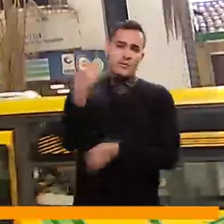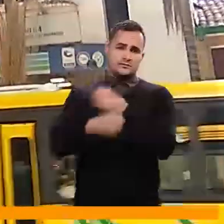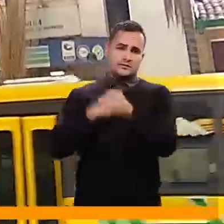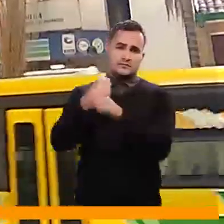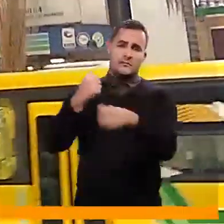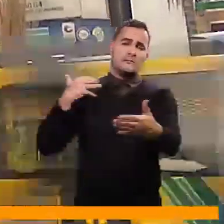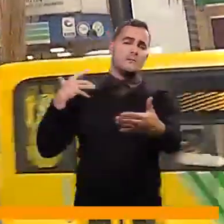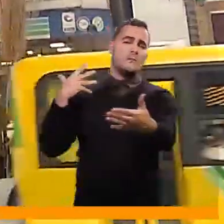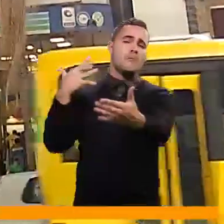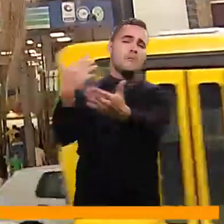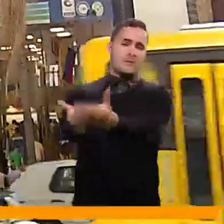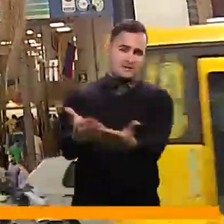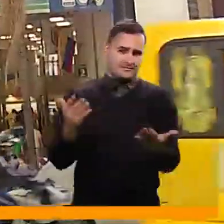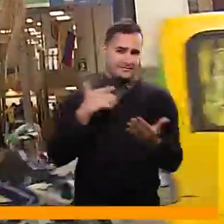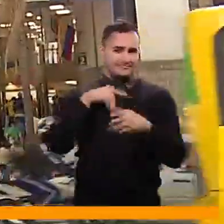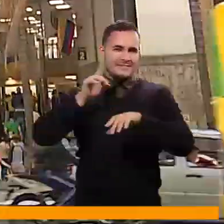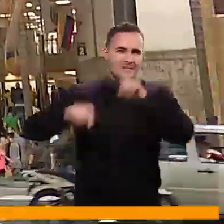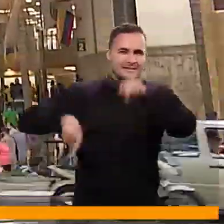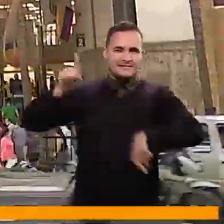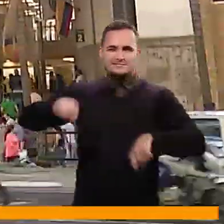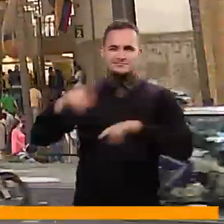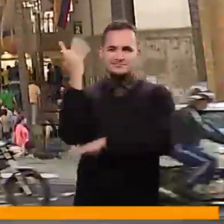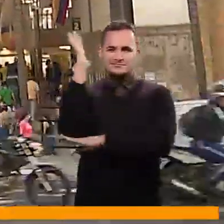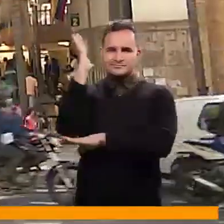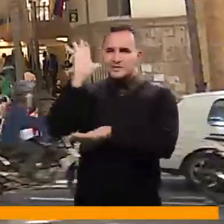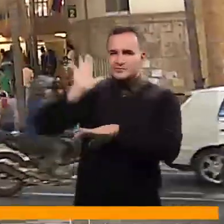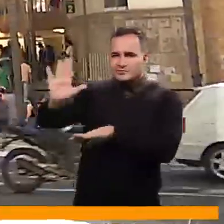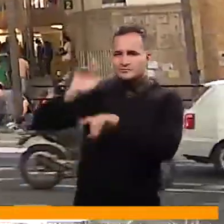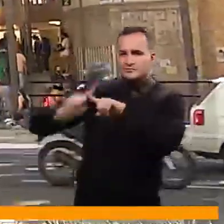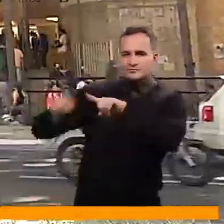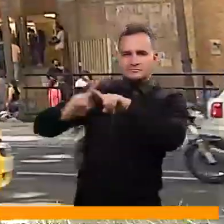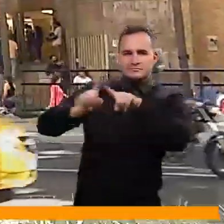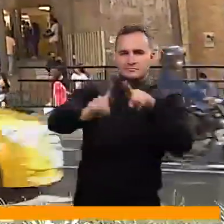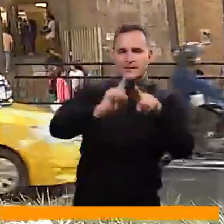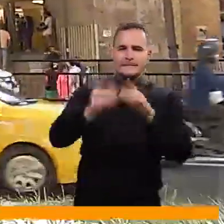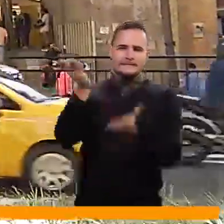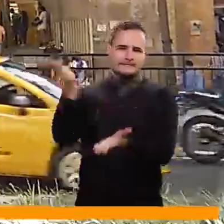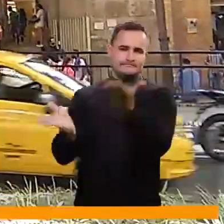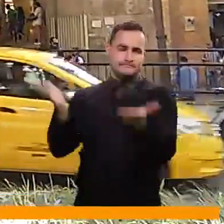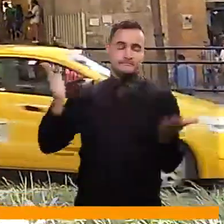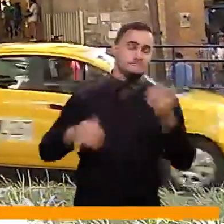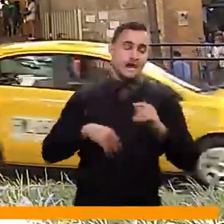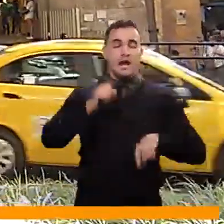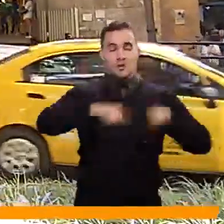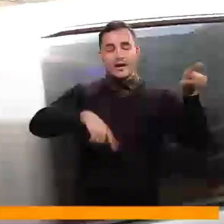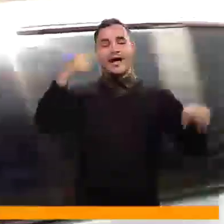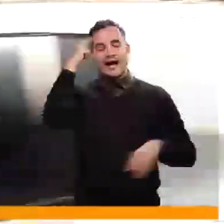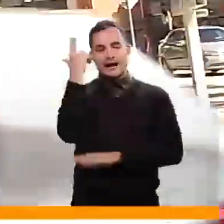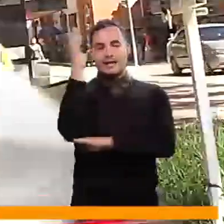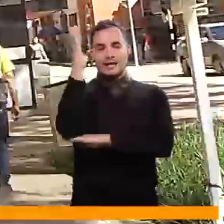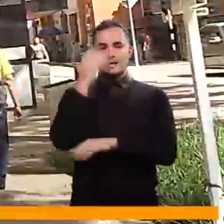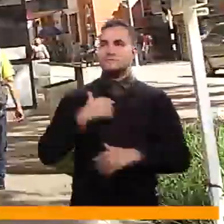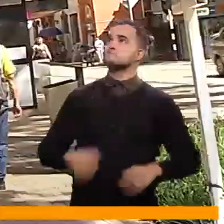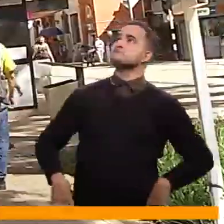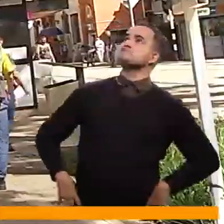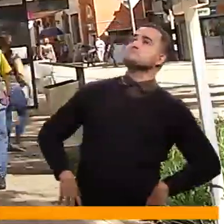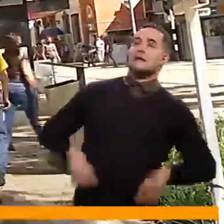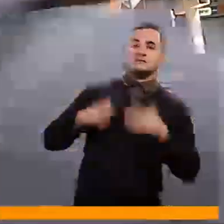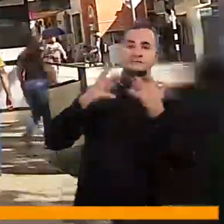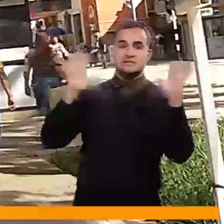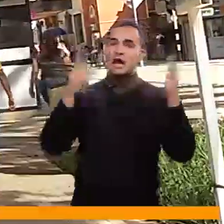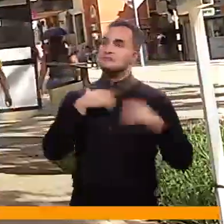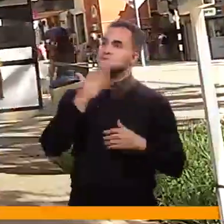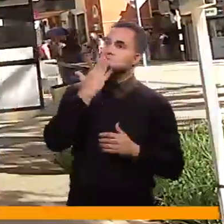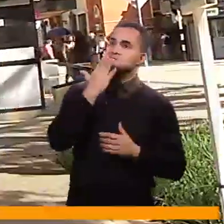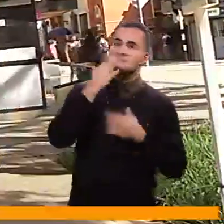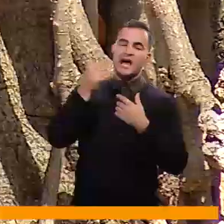o 400 años según las especies. Entonces la mayoría de la gente siempre ve que un árbol que puede llegar a tener que porque ya